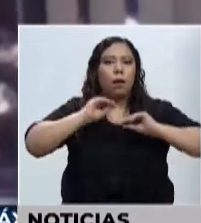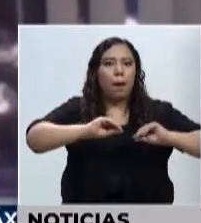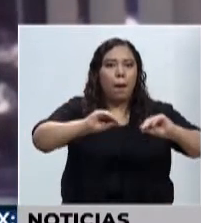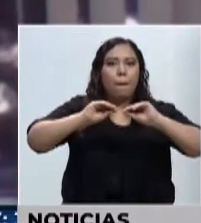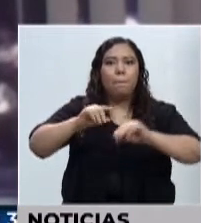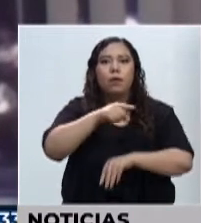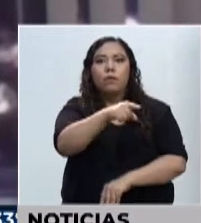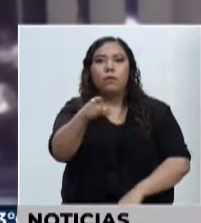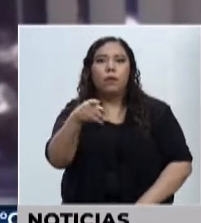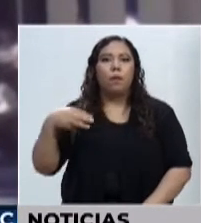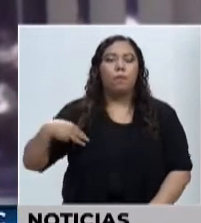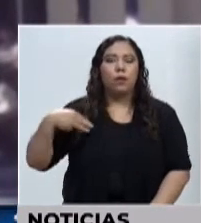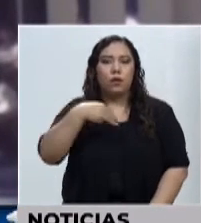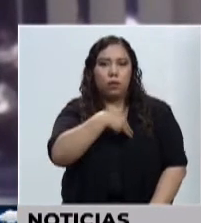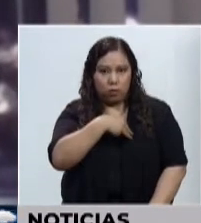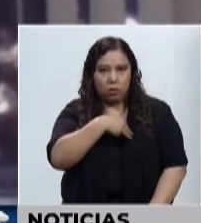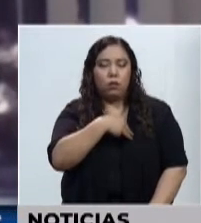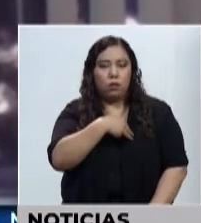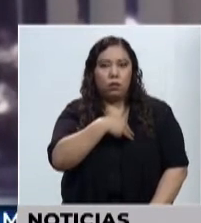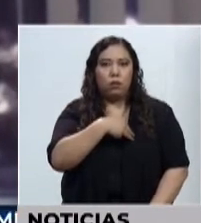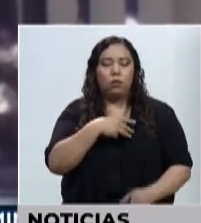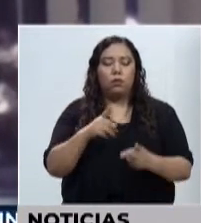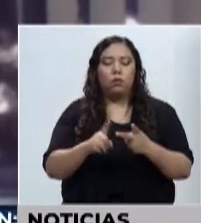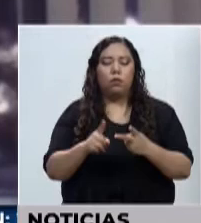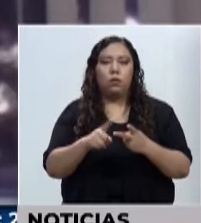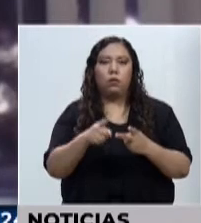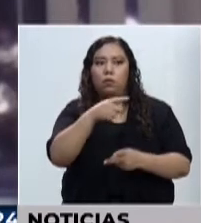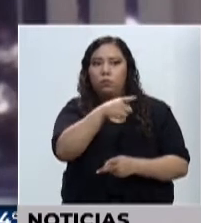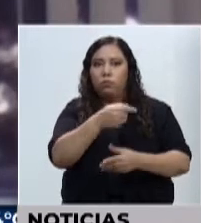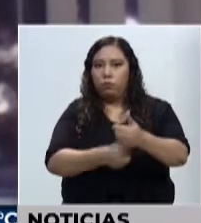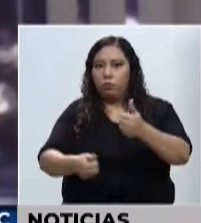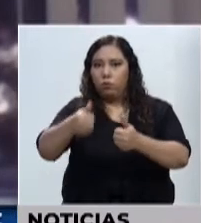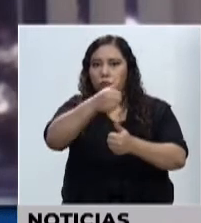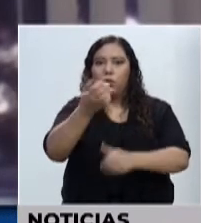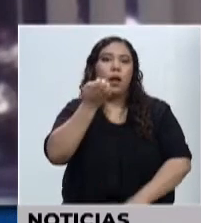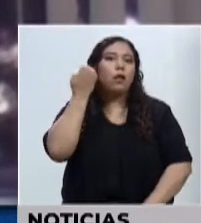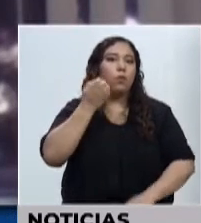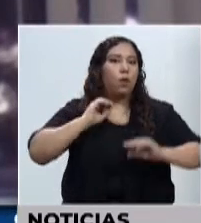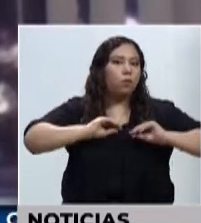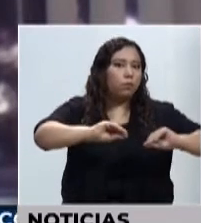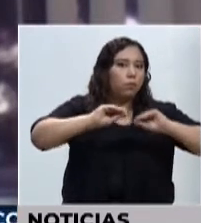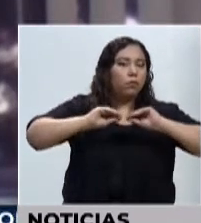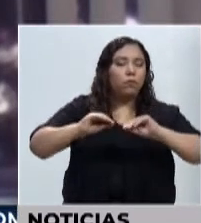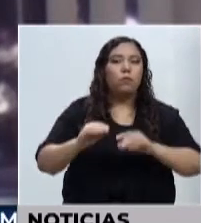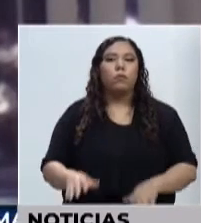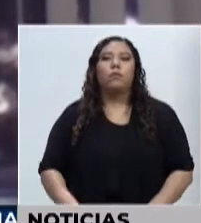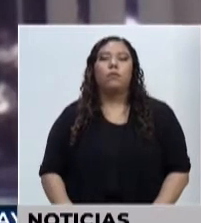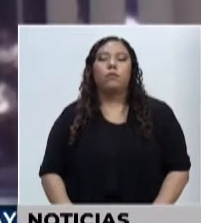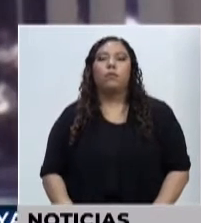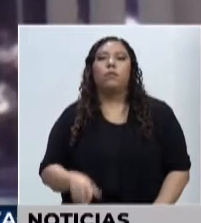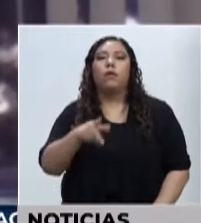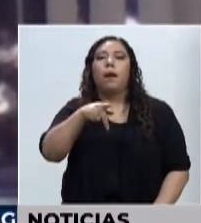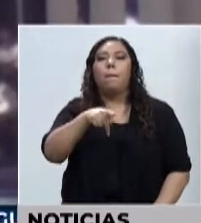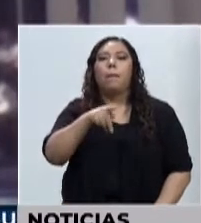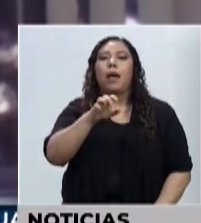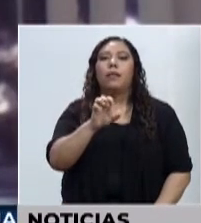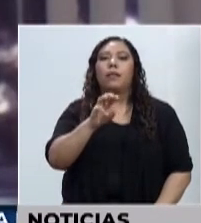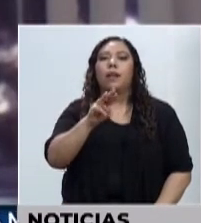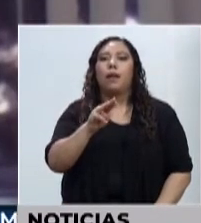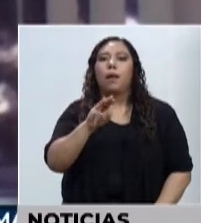propósitos. Es así que la creación de la escuela se da con un decreto ministerial que es el PCM